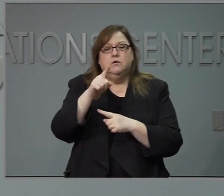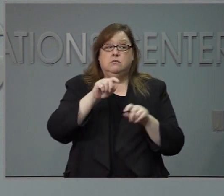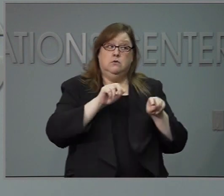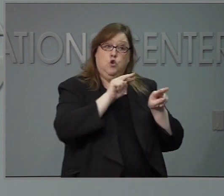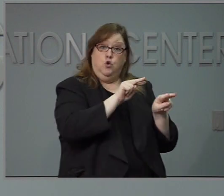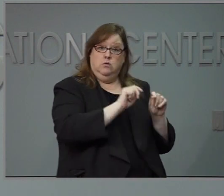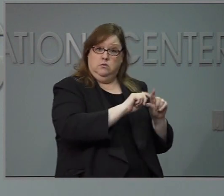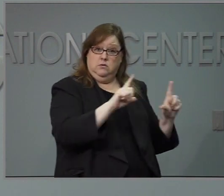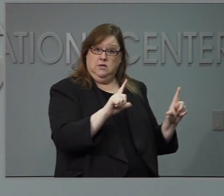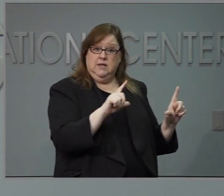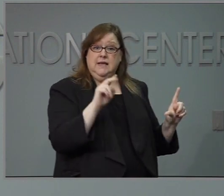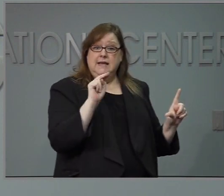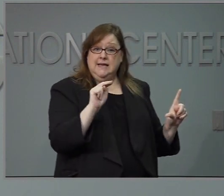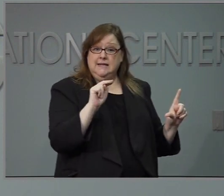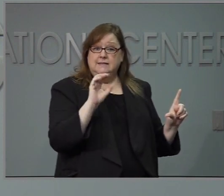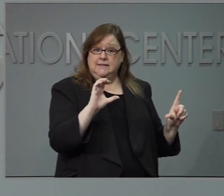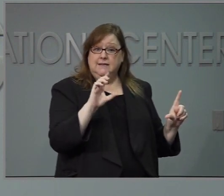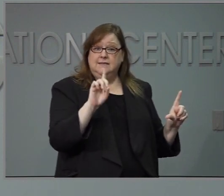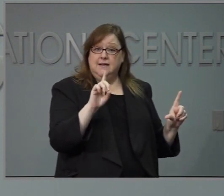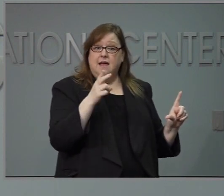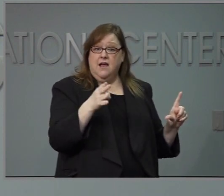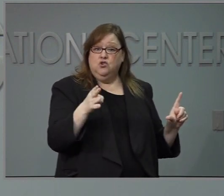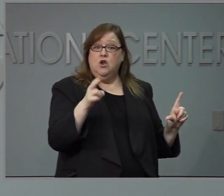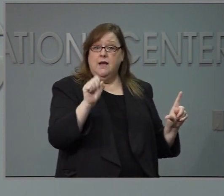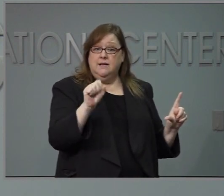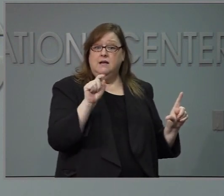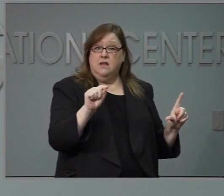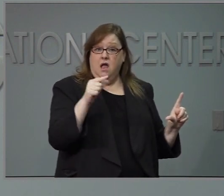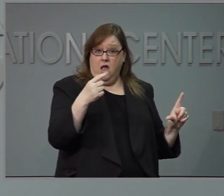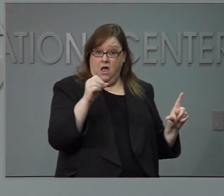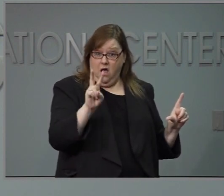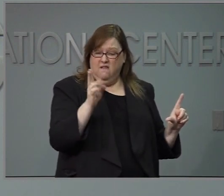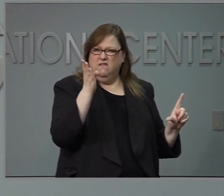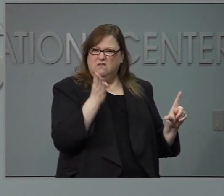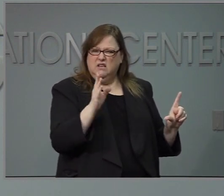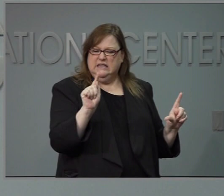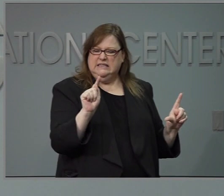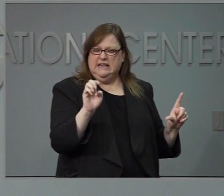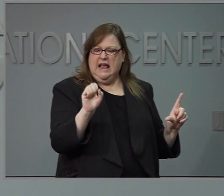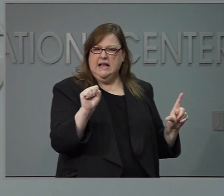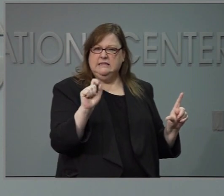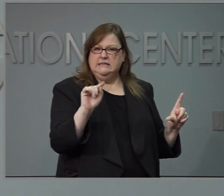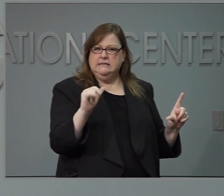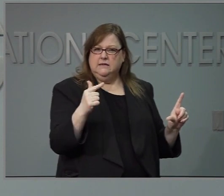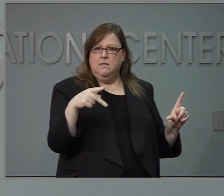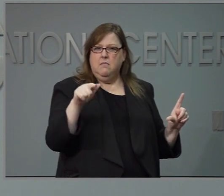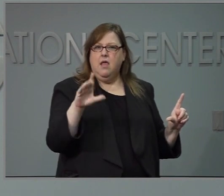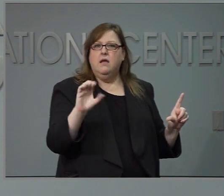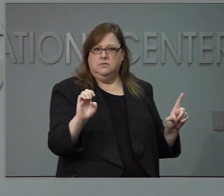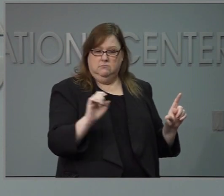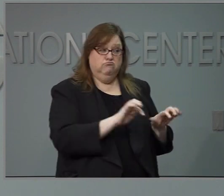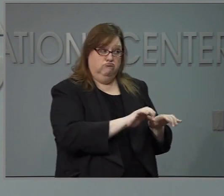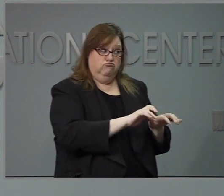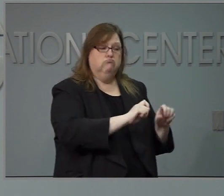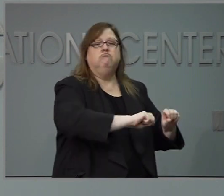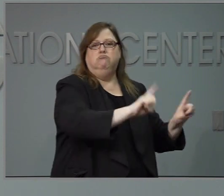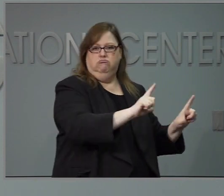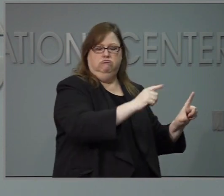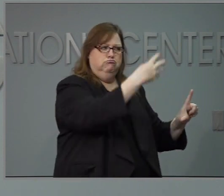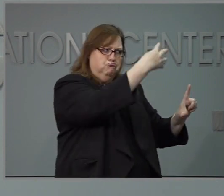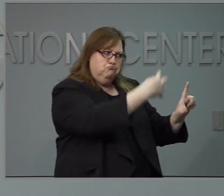Este inglés estos eventos gratis de pruebas se agregan a más de los seiscientos sitios para hacer pruebas en el estado.